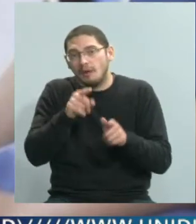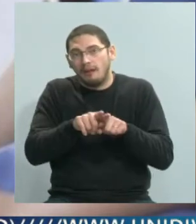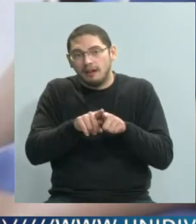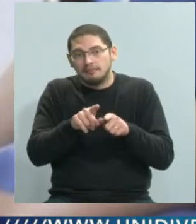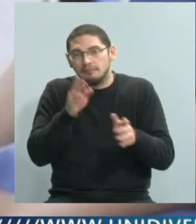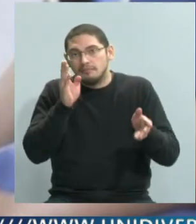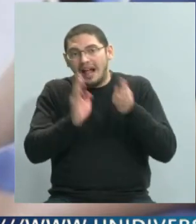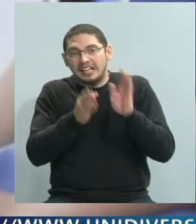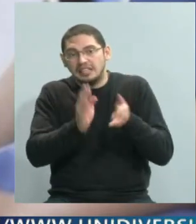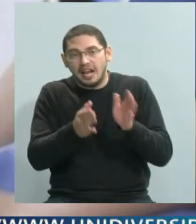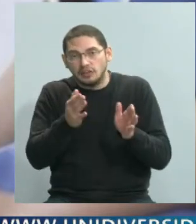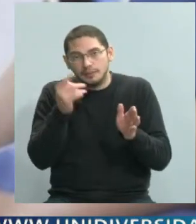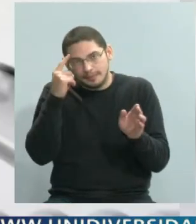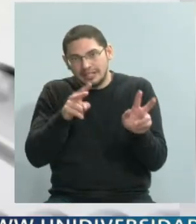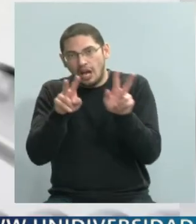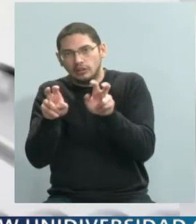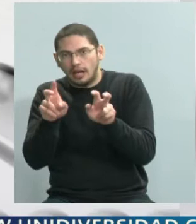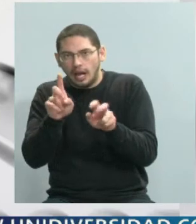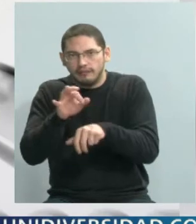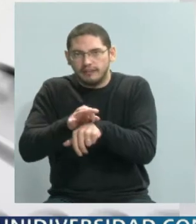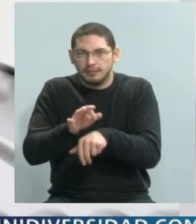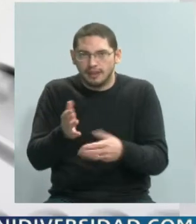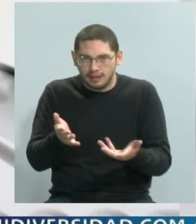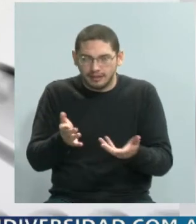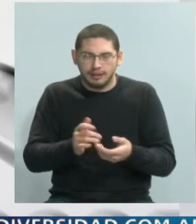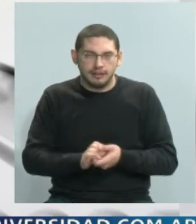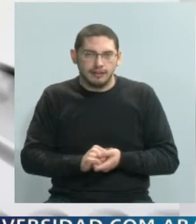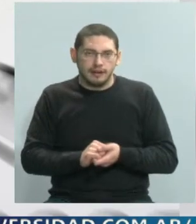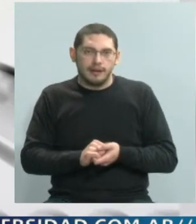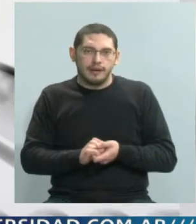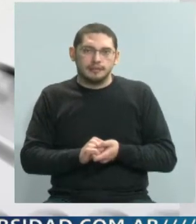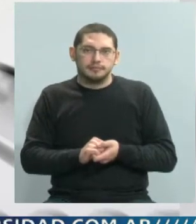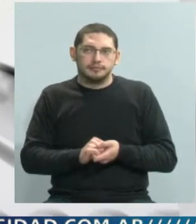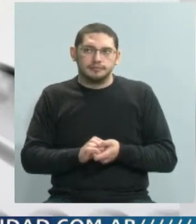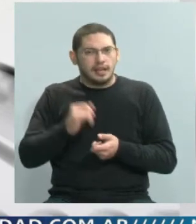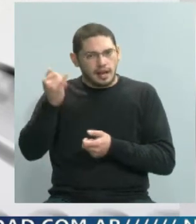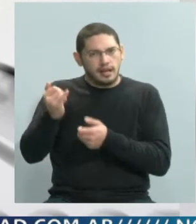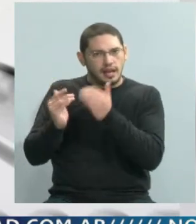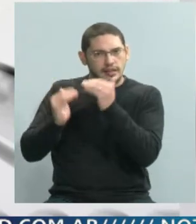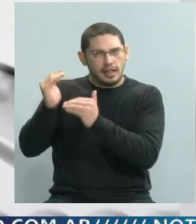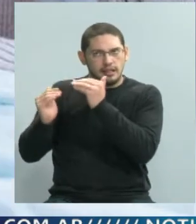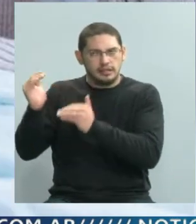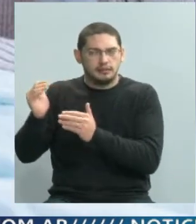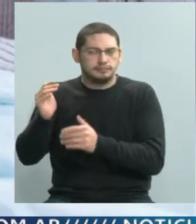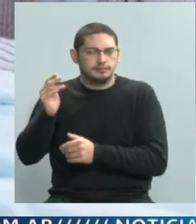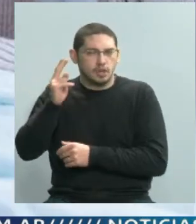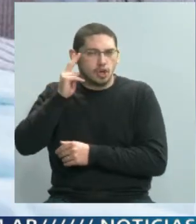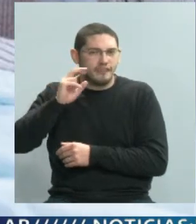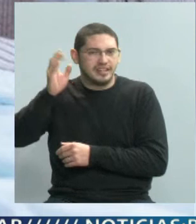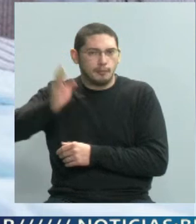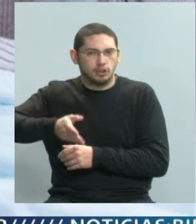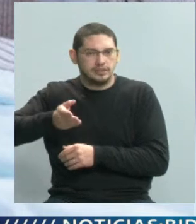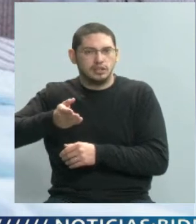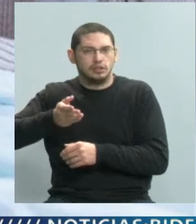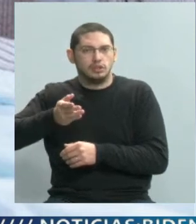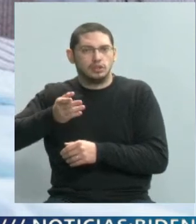de maltrato. Sí conozco por ahí las estadísticas que hablan de que más del 90% son las mamás,